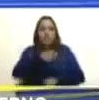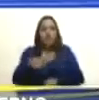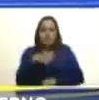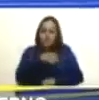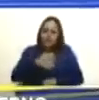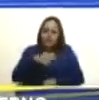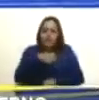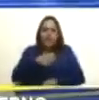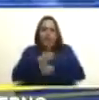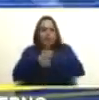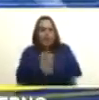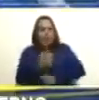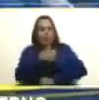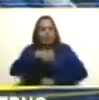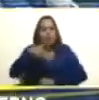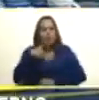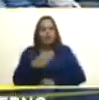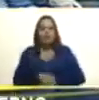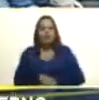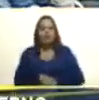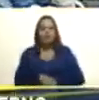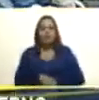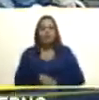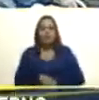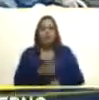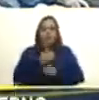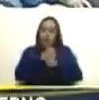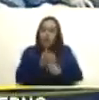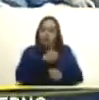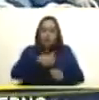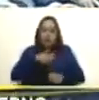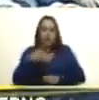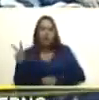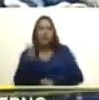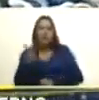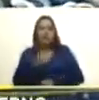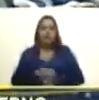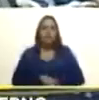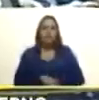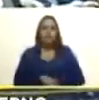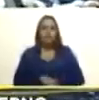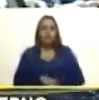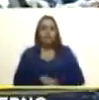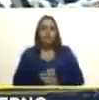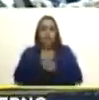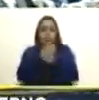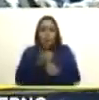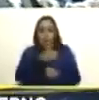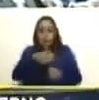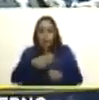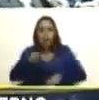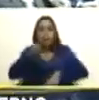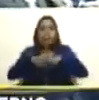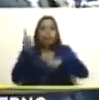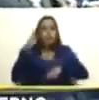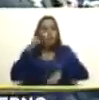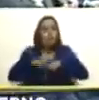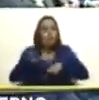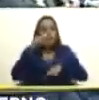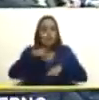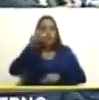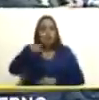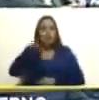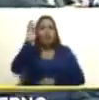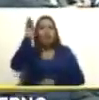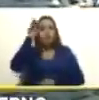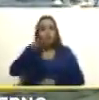por lo nuestro el amor por nuestra Venezuela el amor por nuestros niños nuestra niña y su futuro